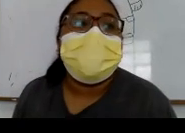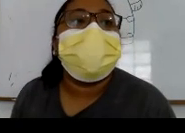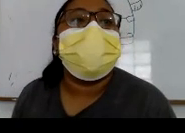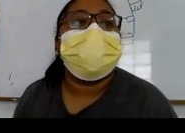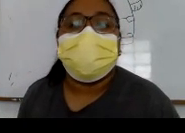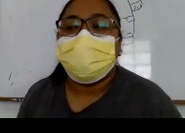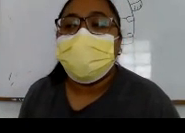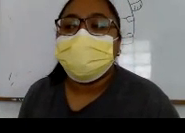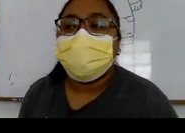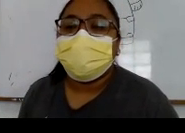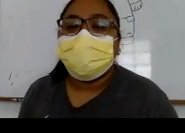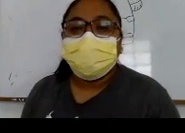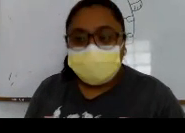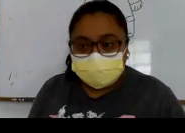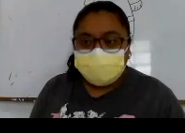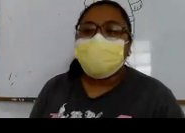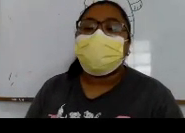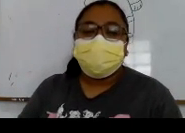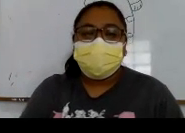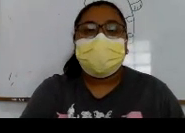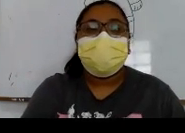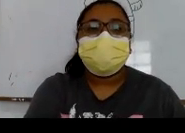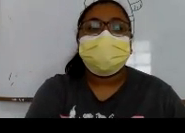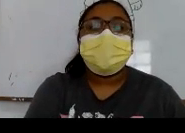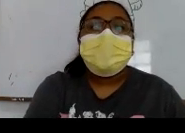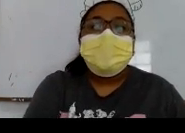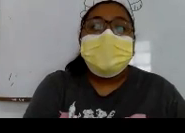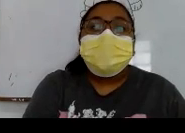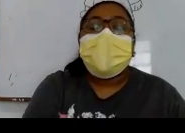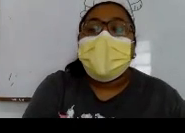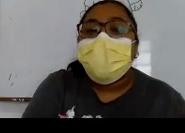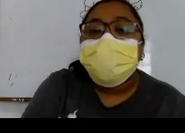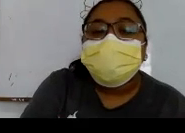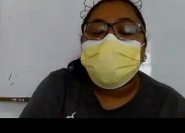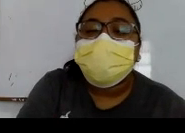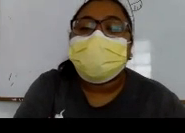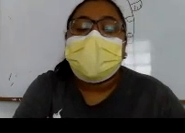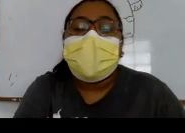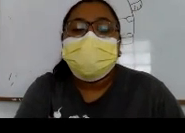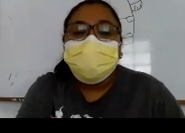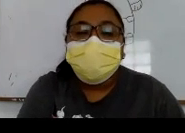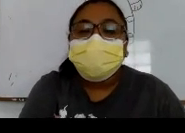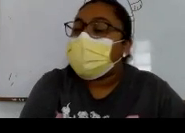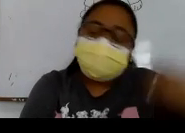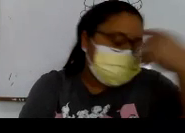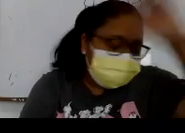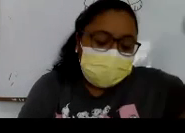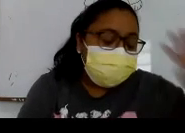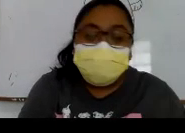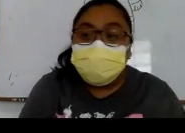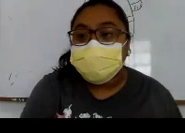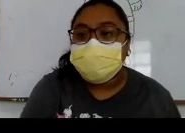Y las rodillas. Correcto. Lo ubicamos. Pero les cuento que hay niños, o